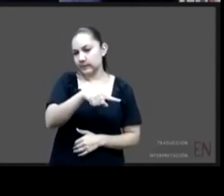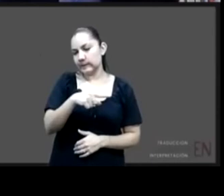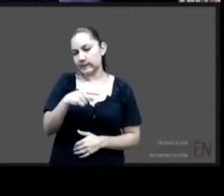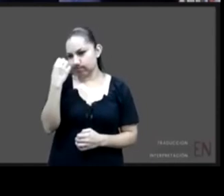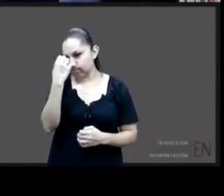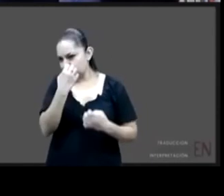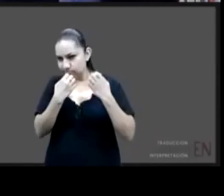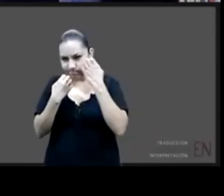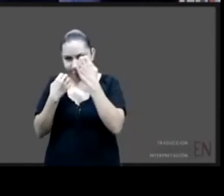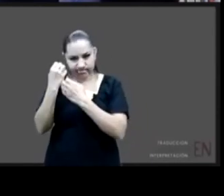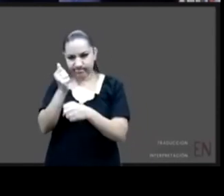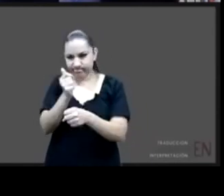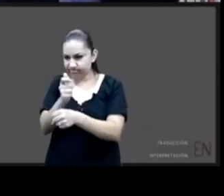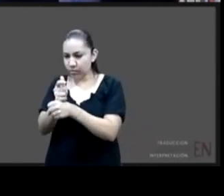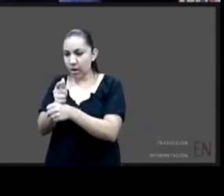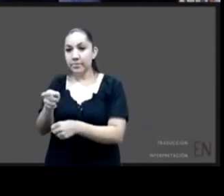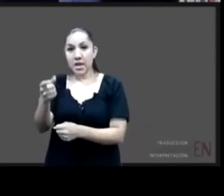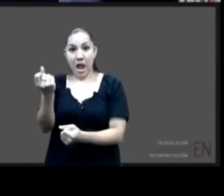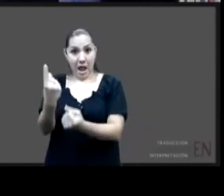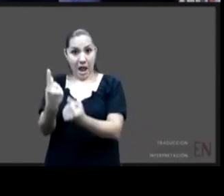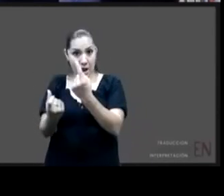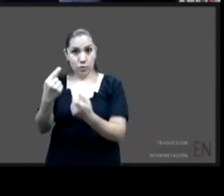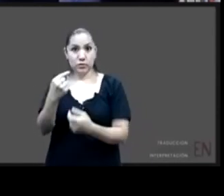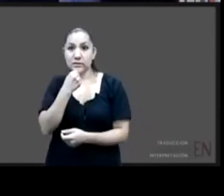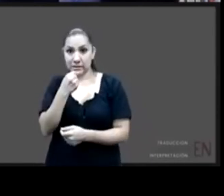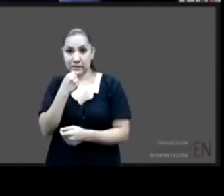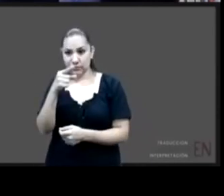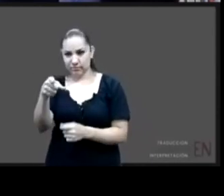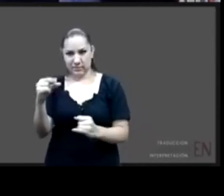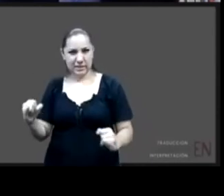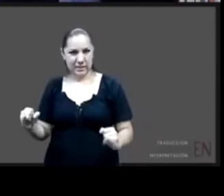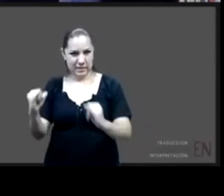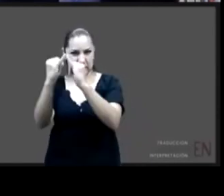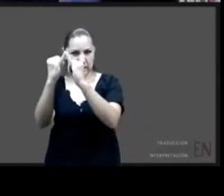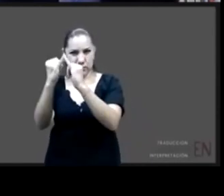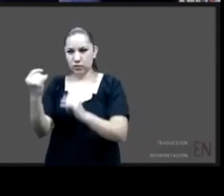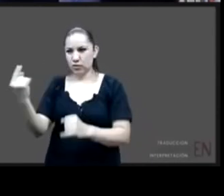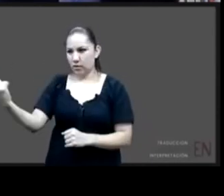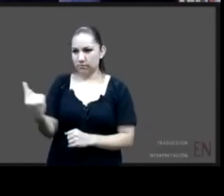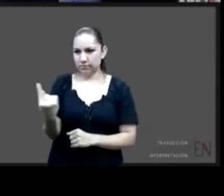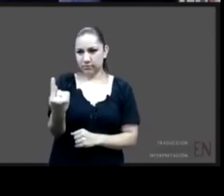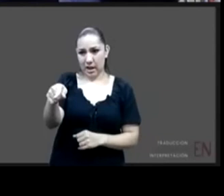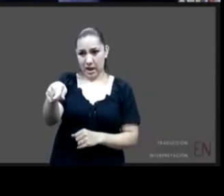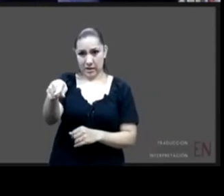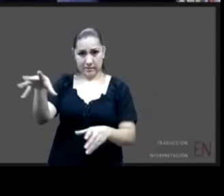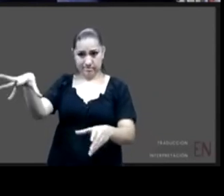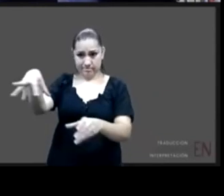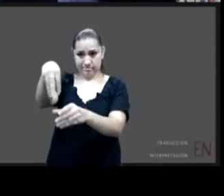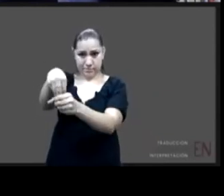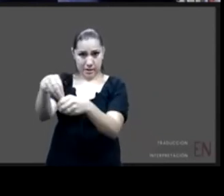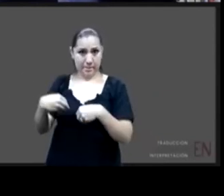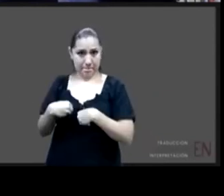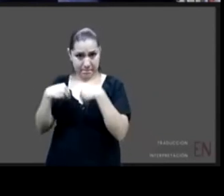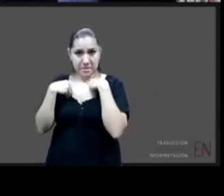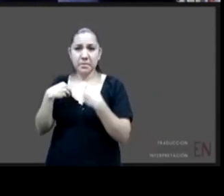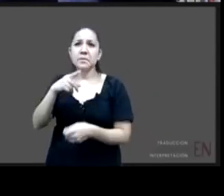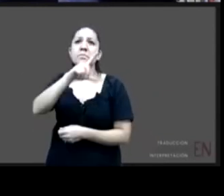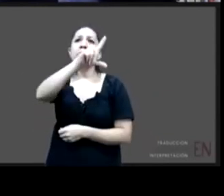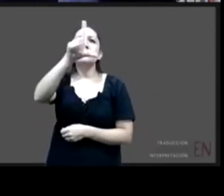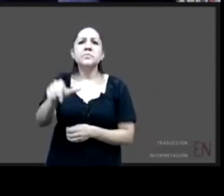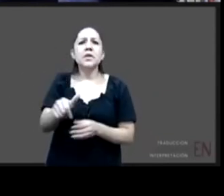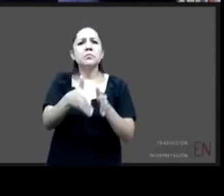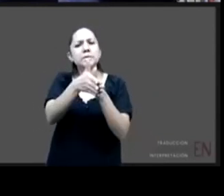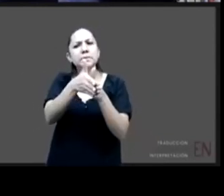sus casos permanecen por mucho tiempo sin seguimiento pero tampoco son